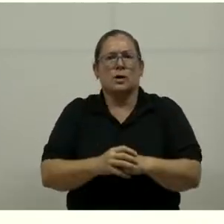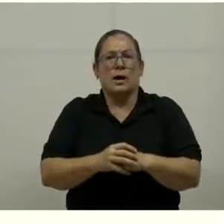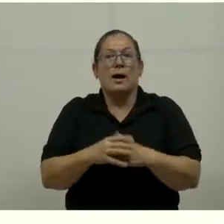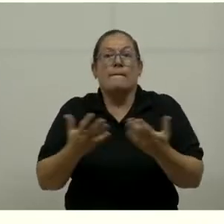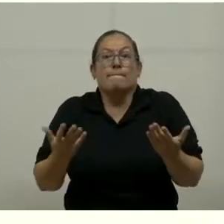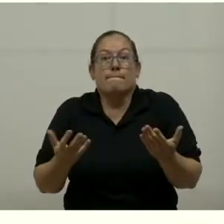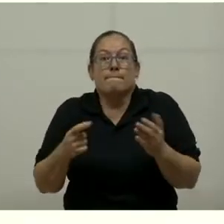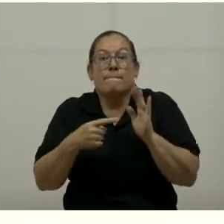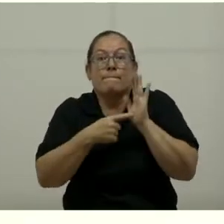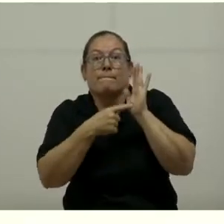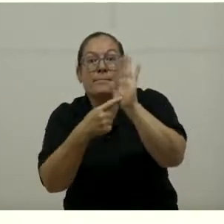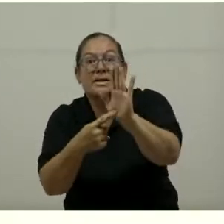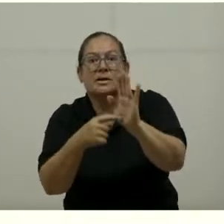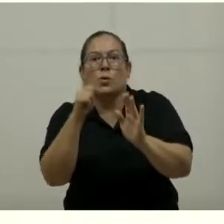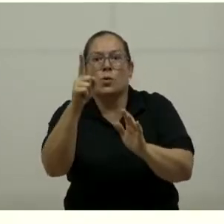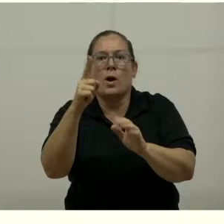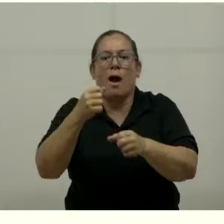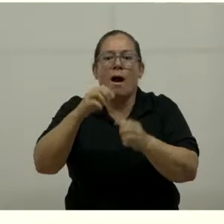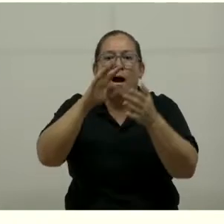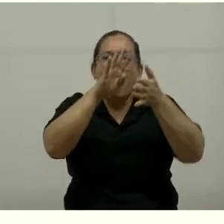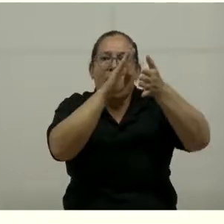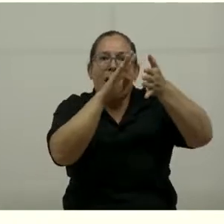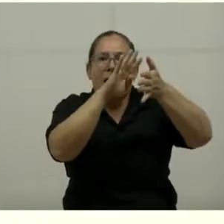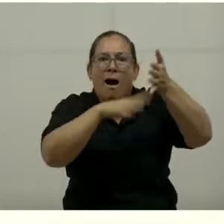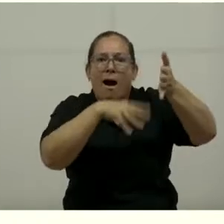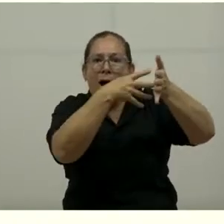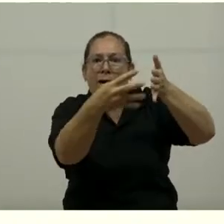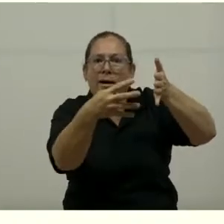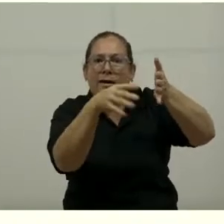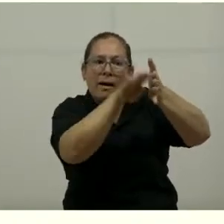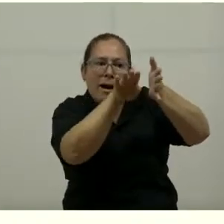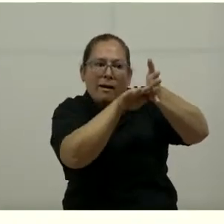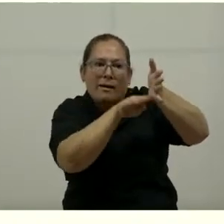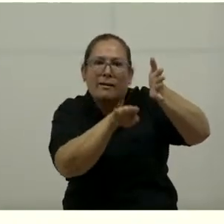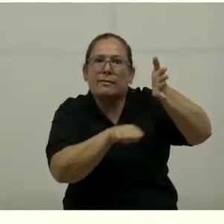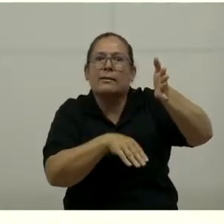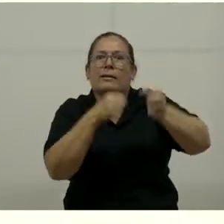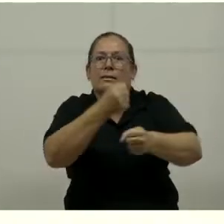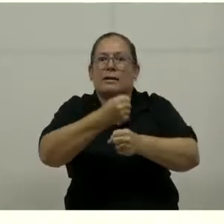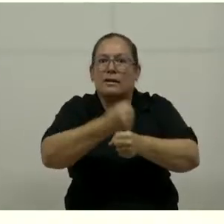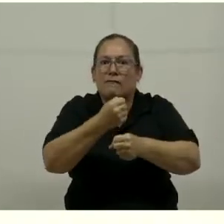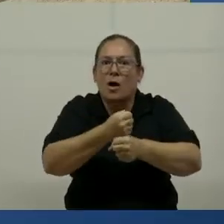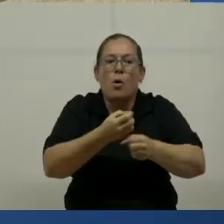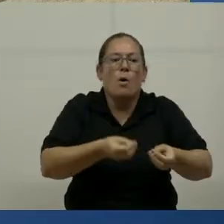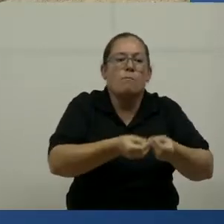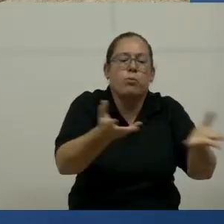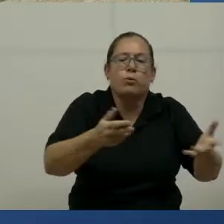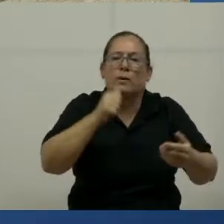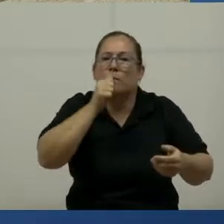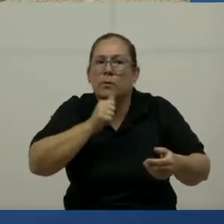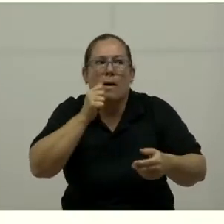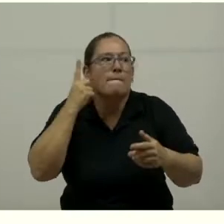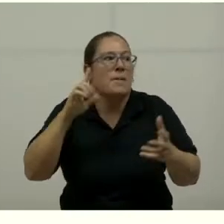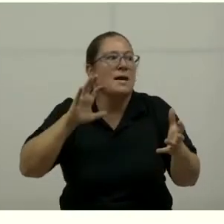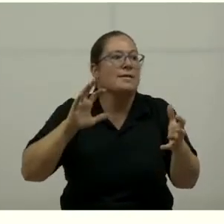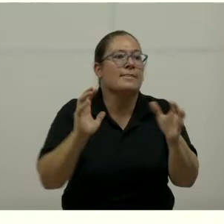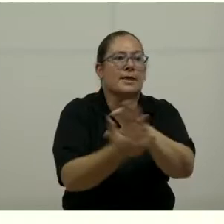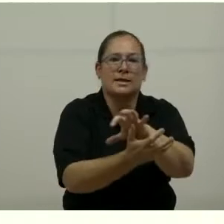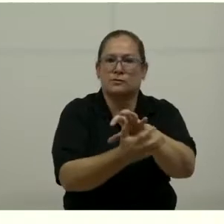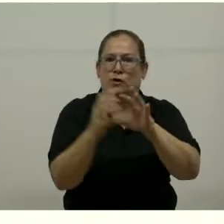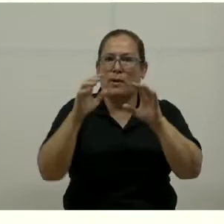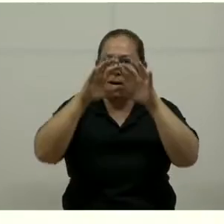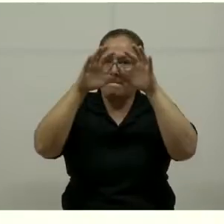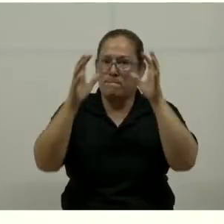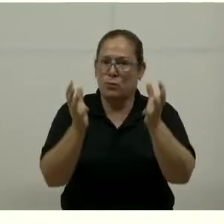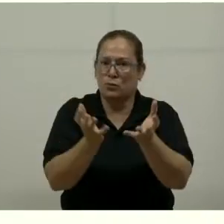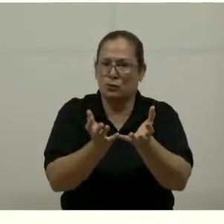A presentar una agenda de trabajo conjunta. Entre el sector público y privado. Con acciones que puedan transformar el mundo. Y